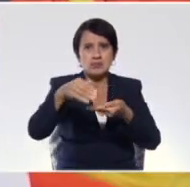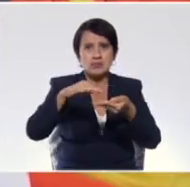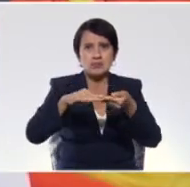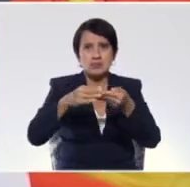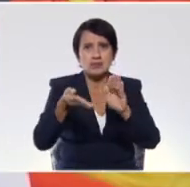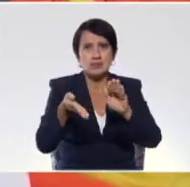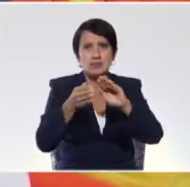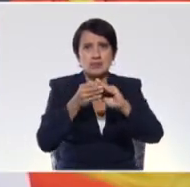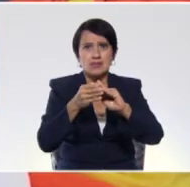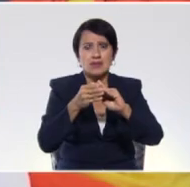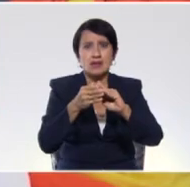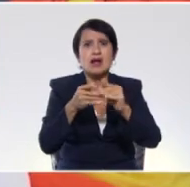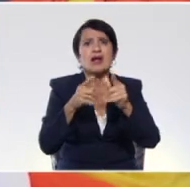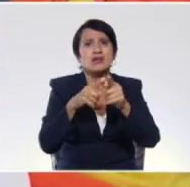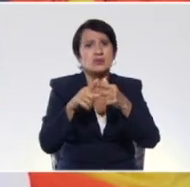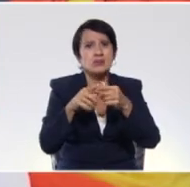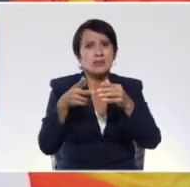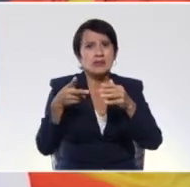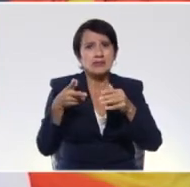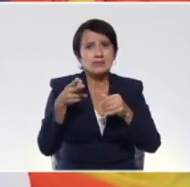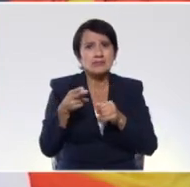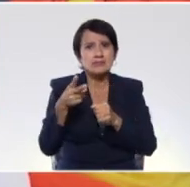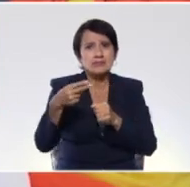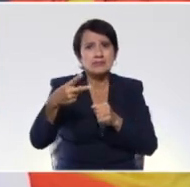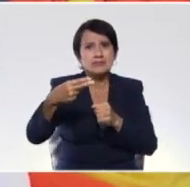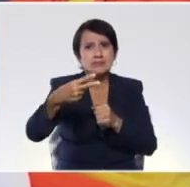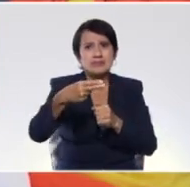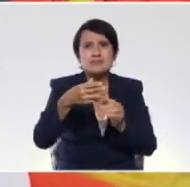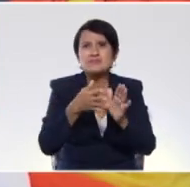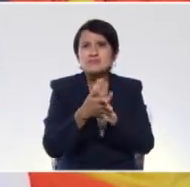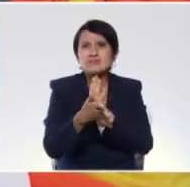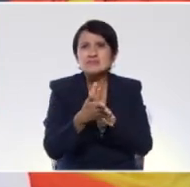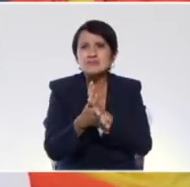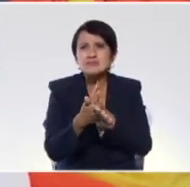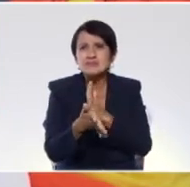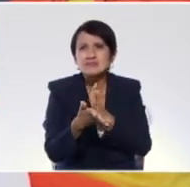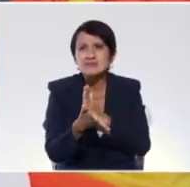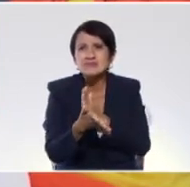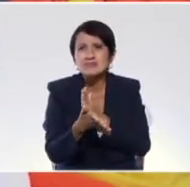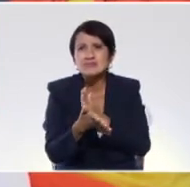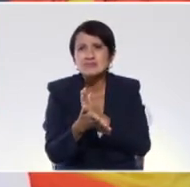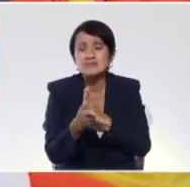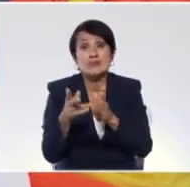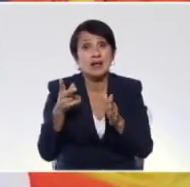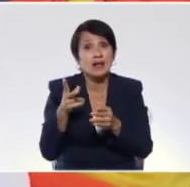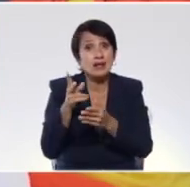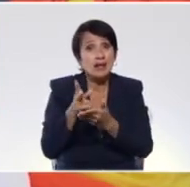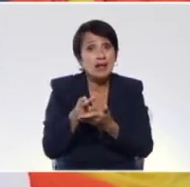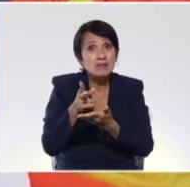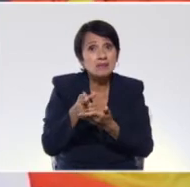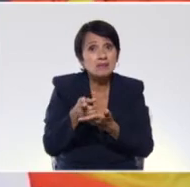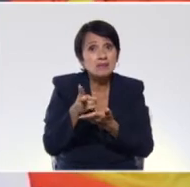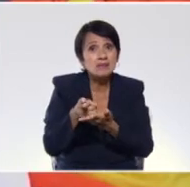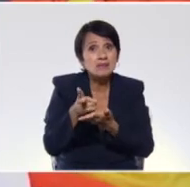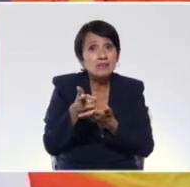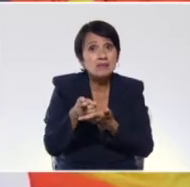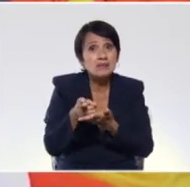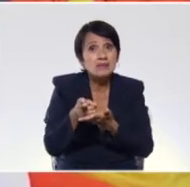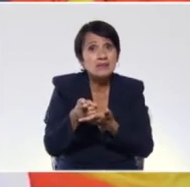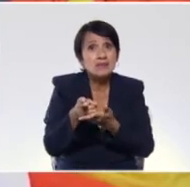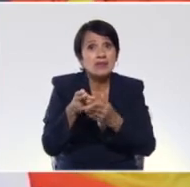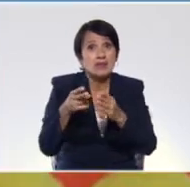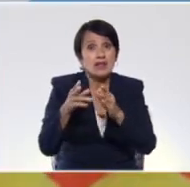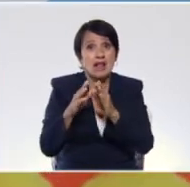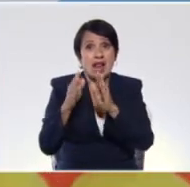cuadrado le vamos a cortar. ¿Qué le vamos a cortar? Permiso. Le vamos a cortar este